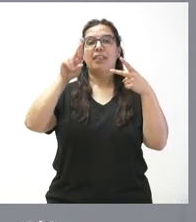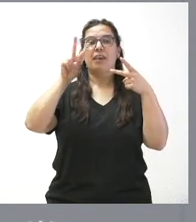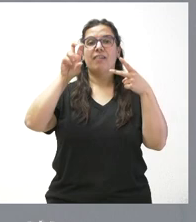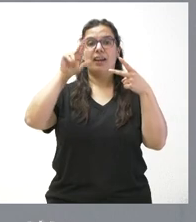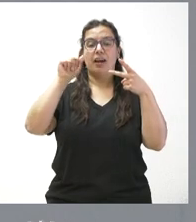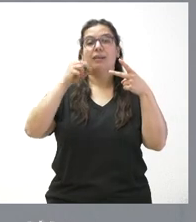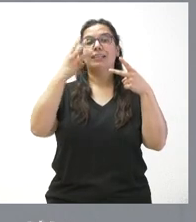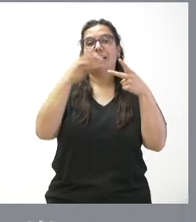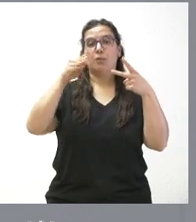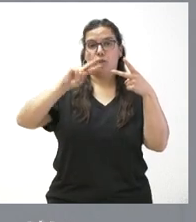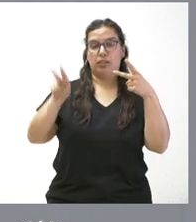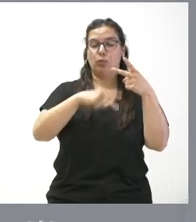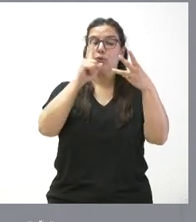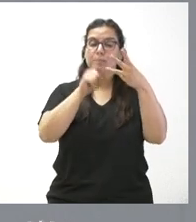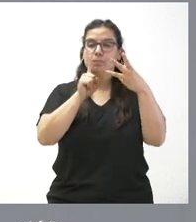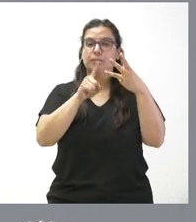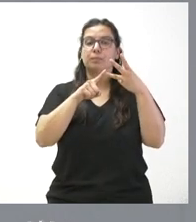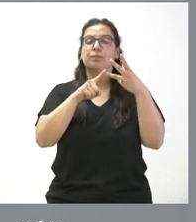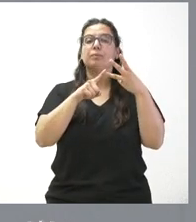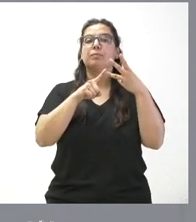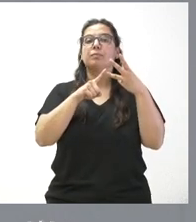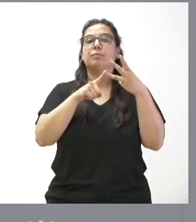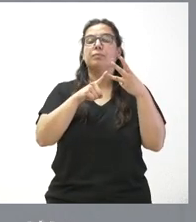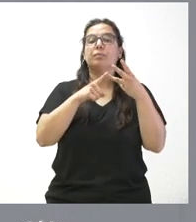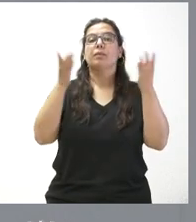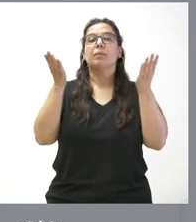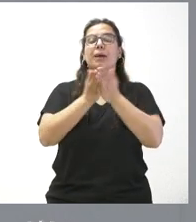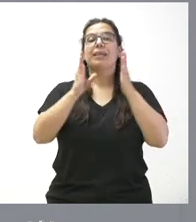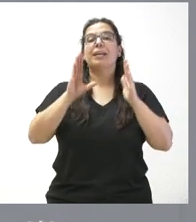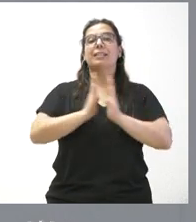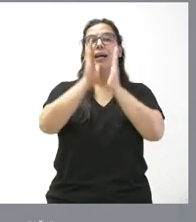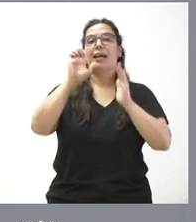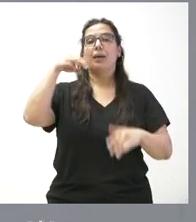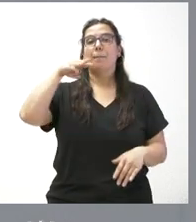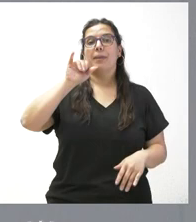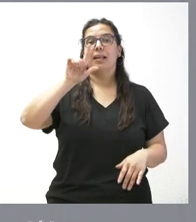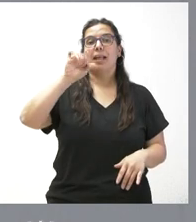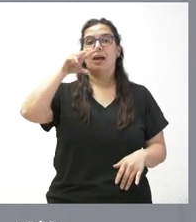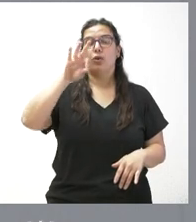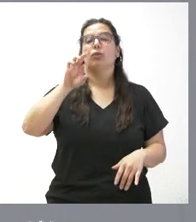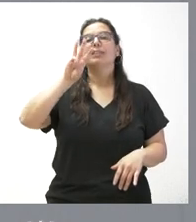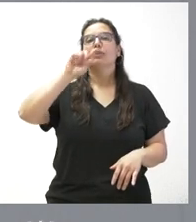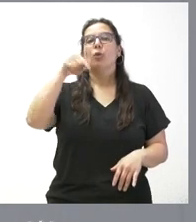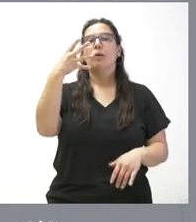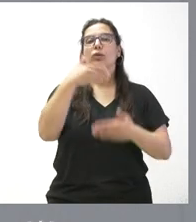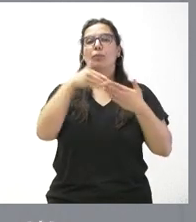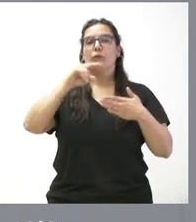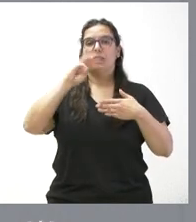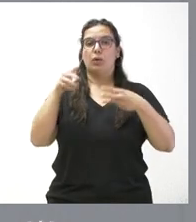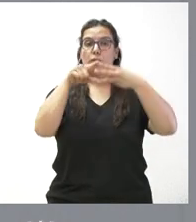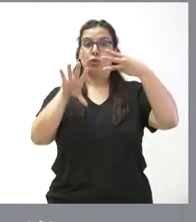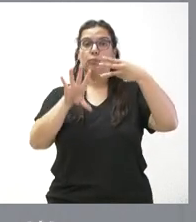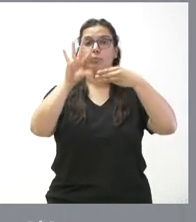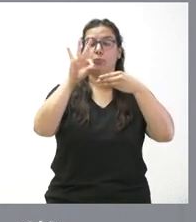3 millones de euros. Y la actuación en Valle de San Emiliano, con una inversión de 3,4 millones de euros.